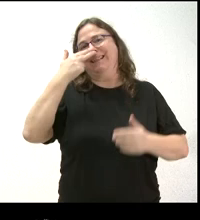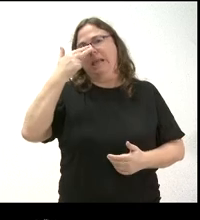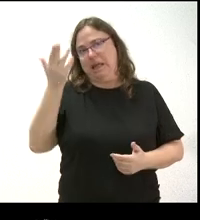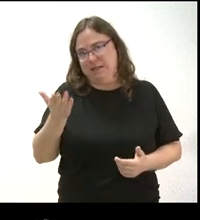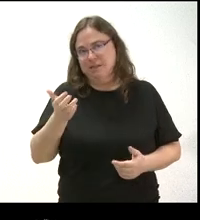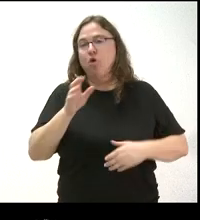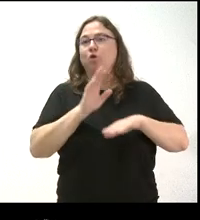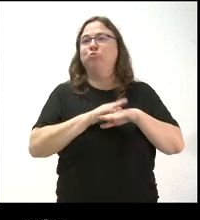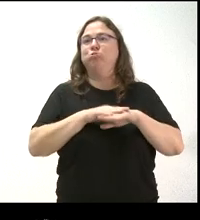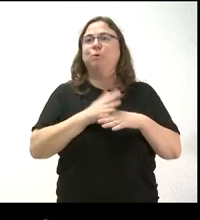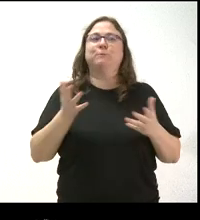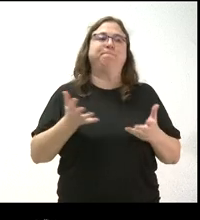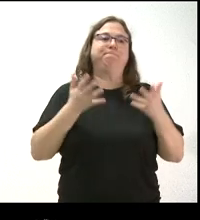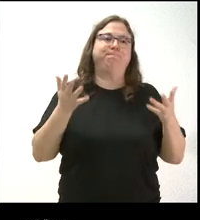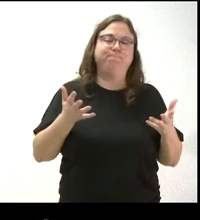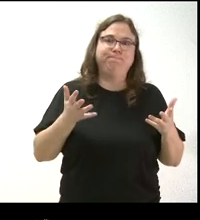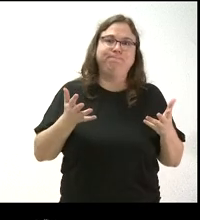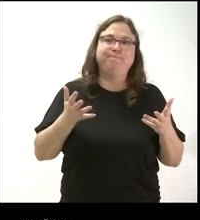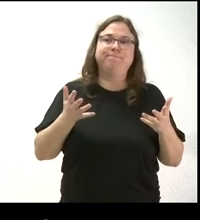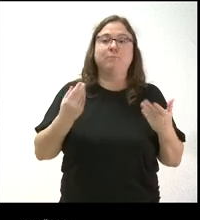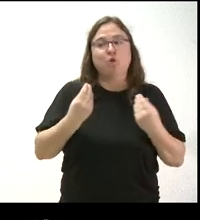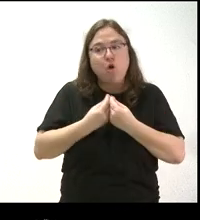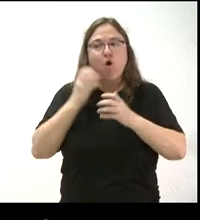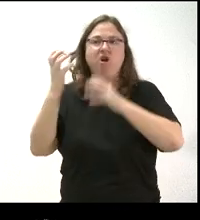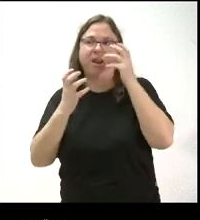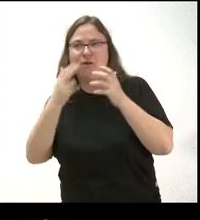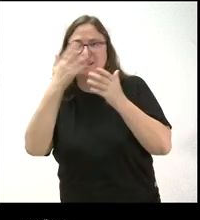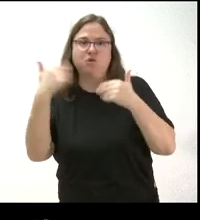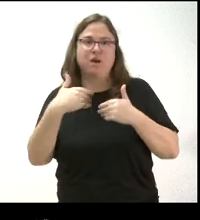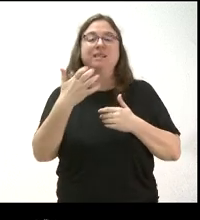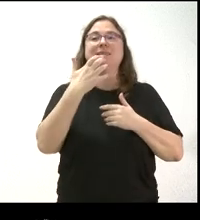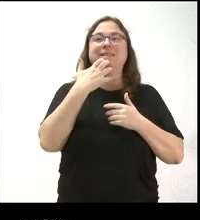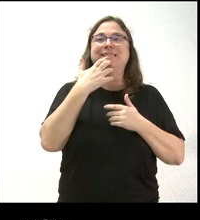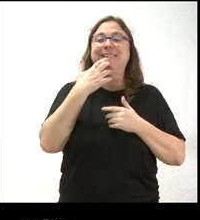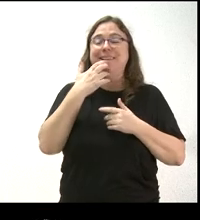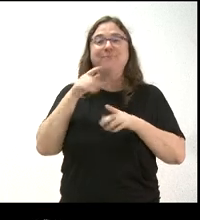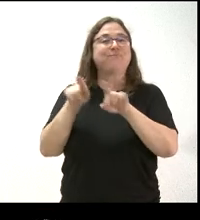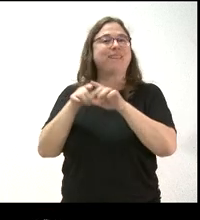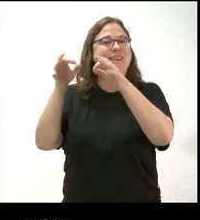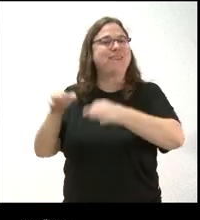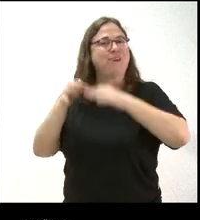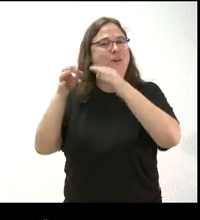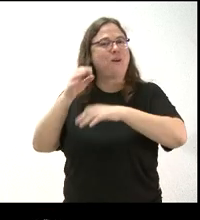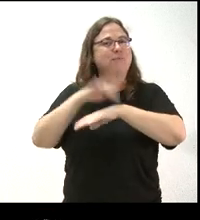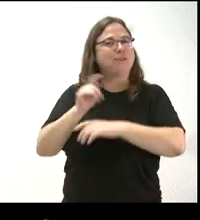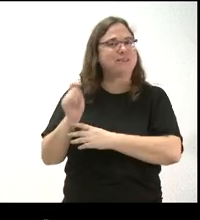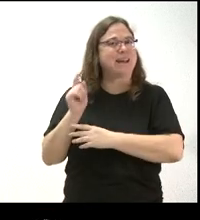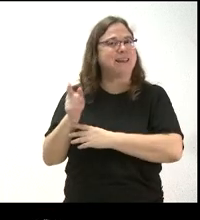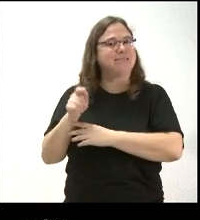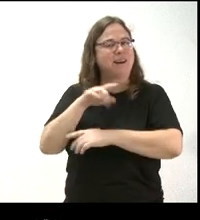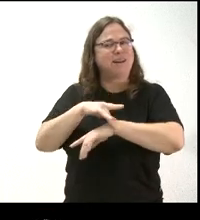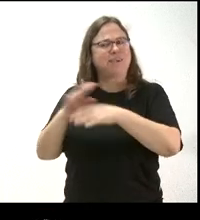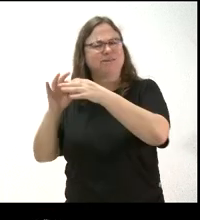los ganaderos, con las explotaciones, porque no son los veterinarios que atienden habitualmente esas